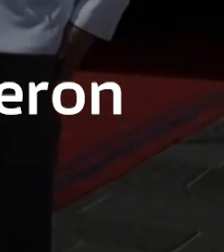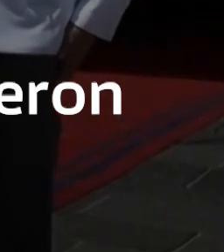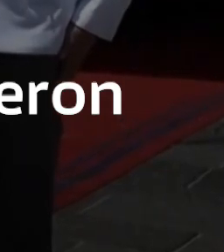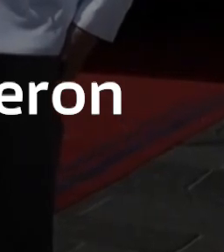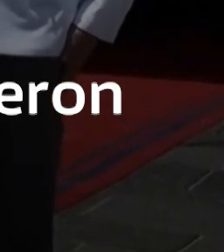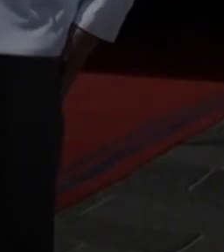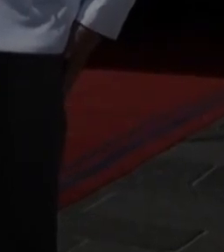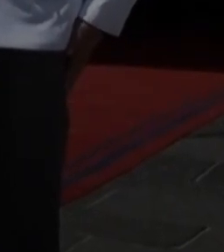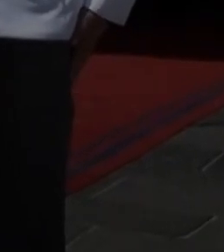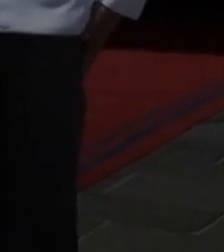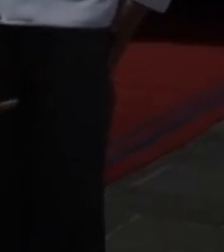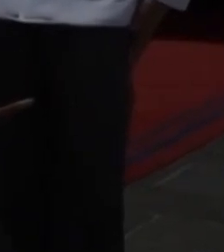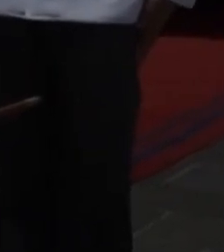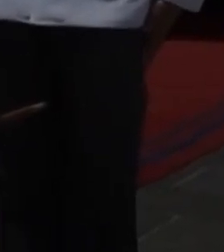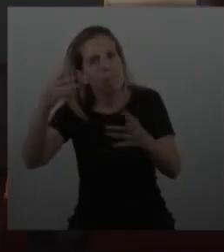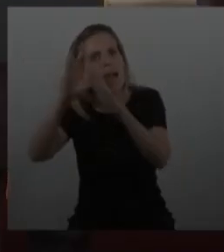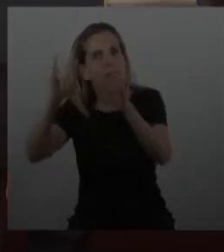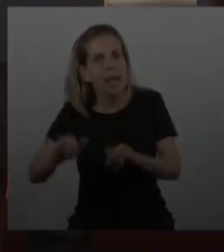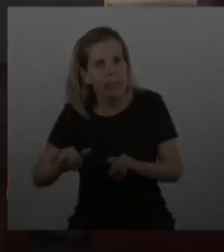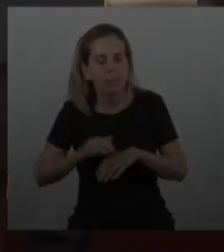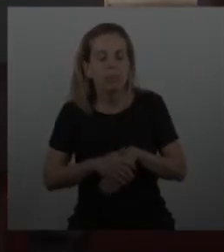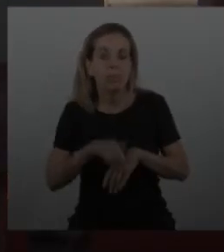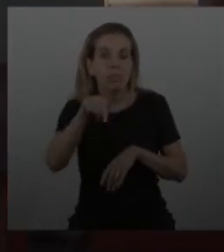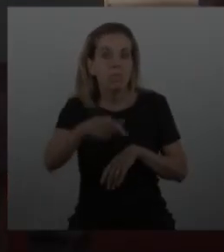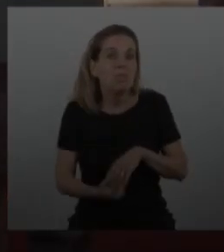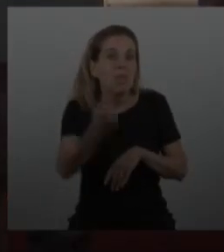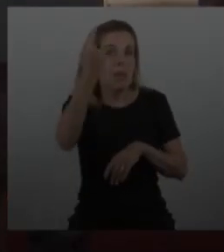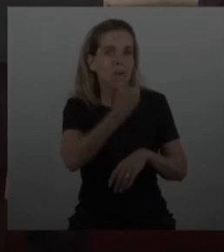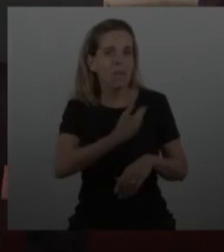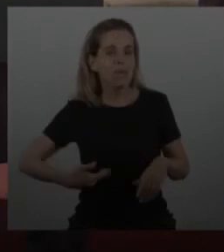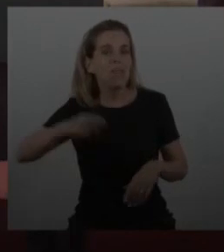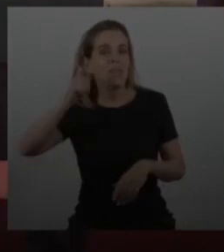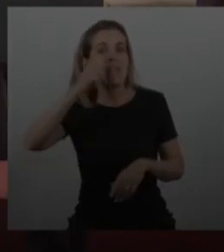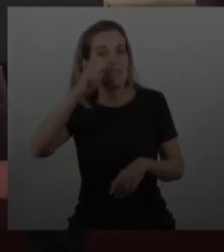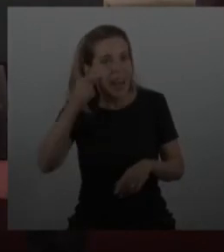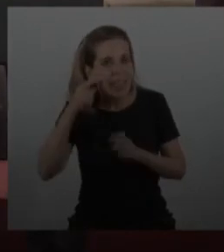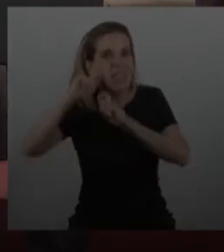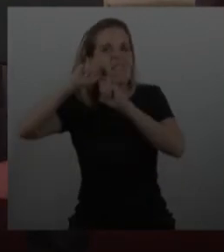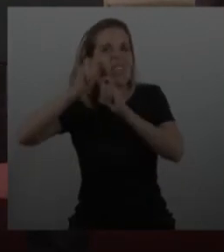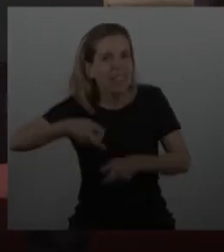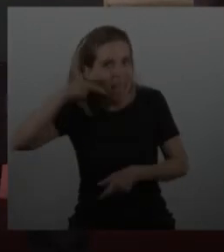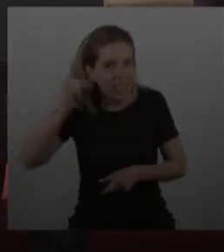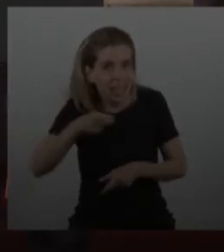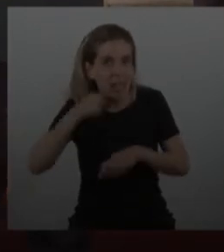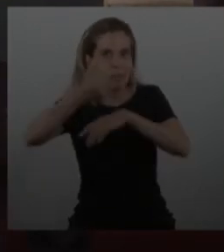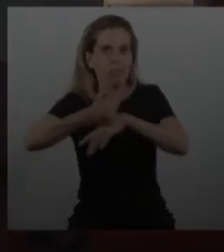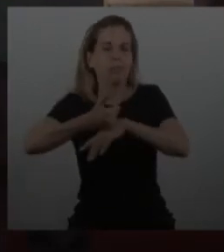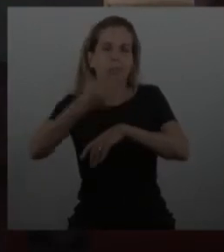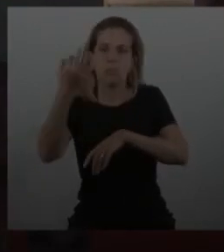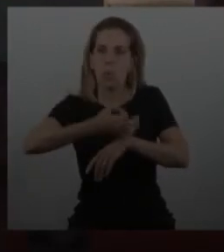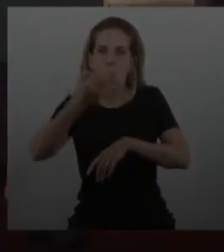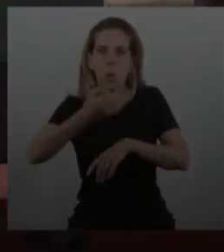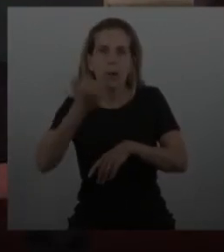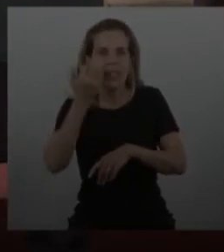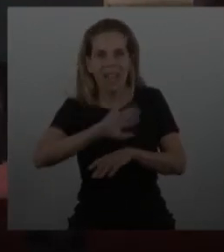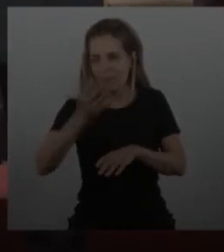profundos y son muy antiguos. Esta primera visita del presidente Fernández ha sido fructífera y ha sido fecunda. Acabamos de tener una